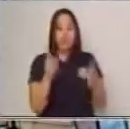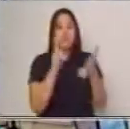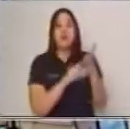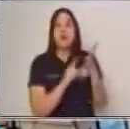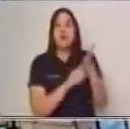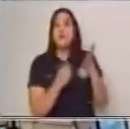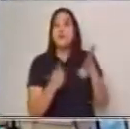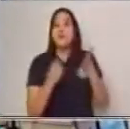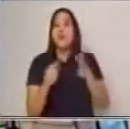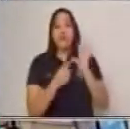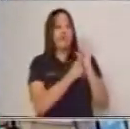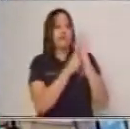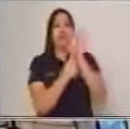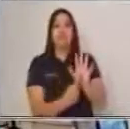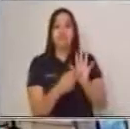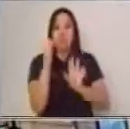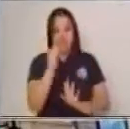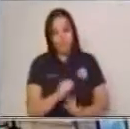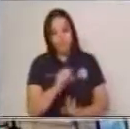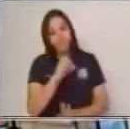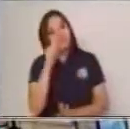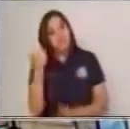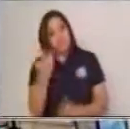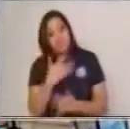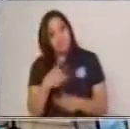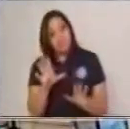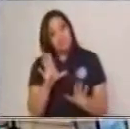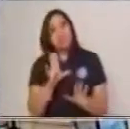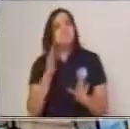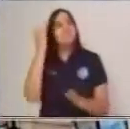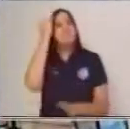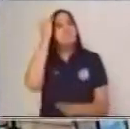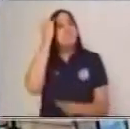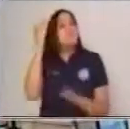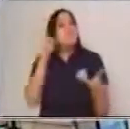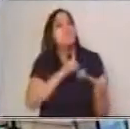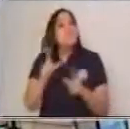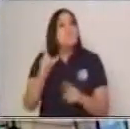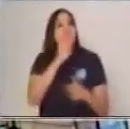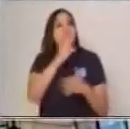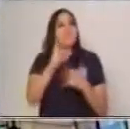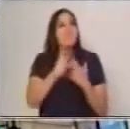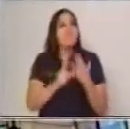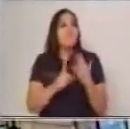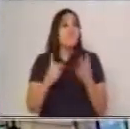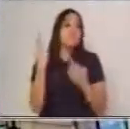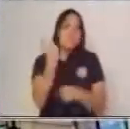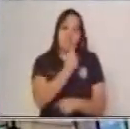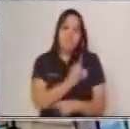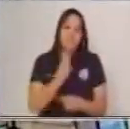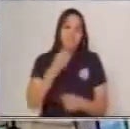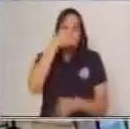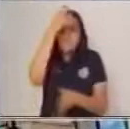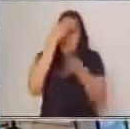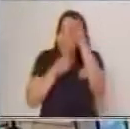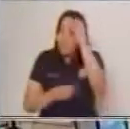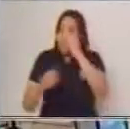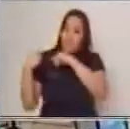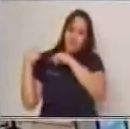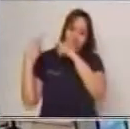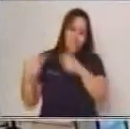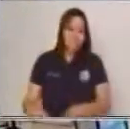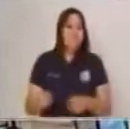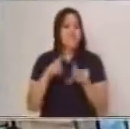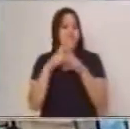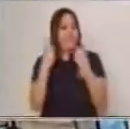texto expositivo. Teniendo en cuenta entonces ahora los conocimientos y las características que lograron aprender durante la clase